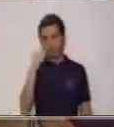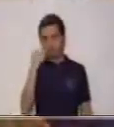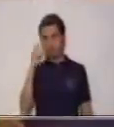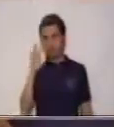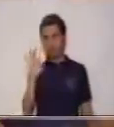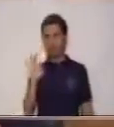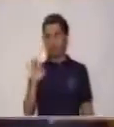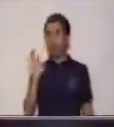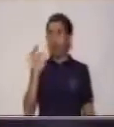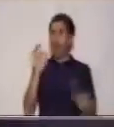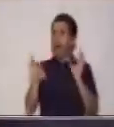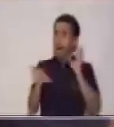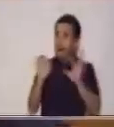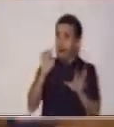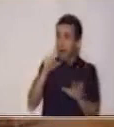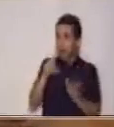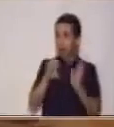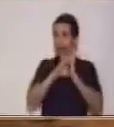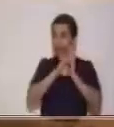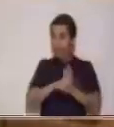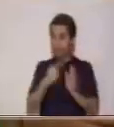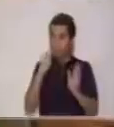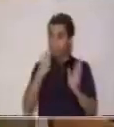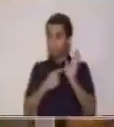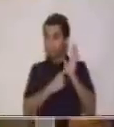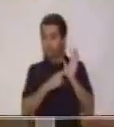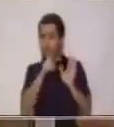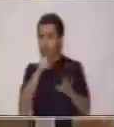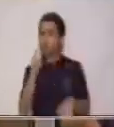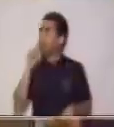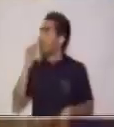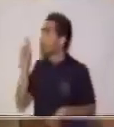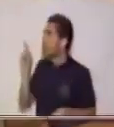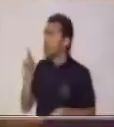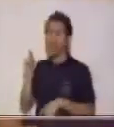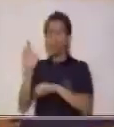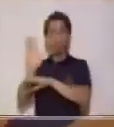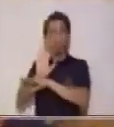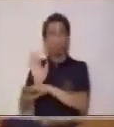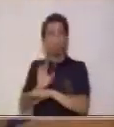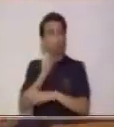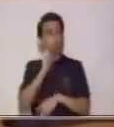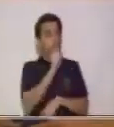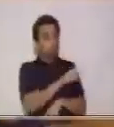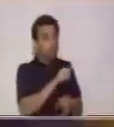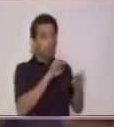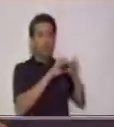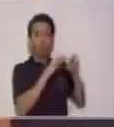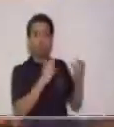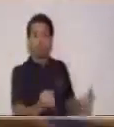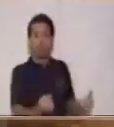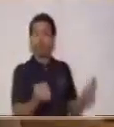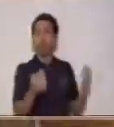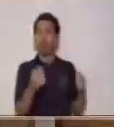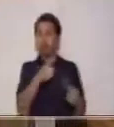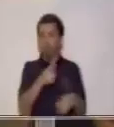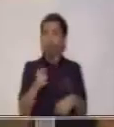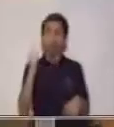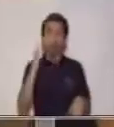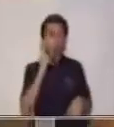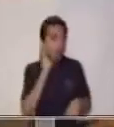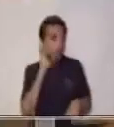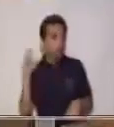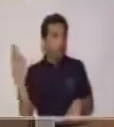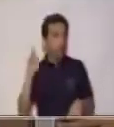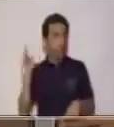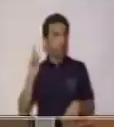tal vez tú en algún momento te has encontrado en la televisión, en el periódico o has escuchado en la radio.